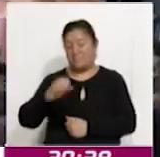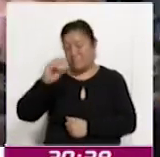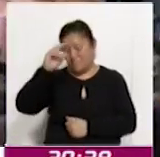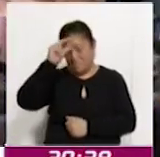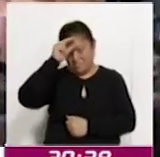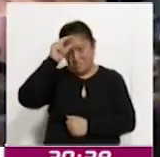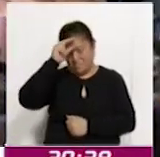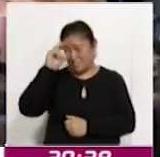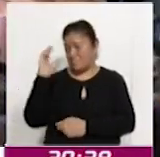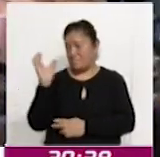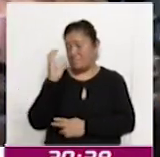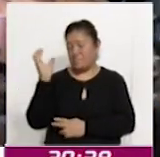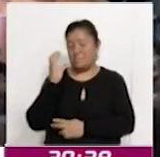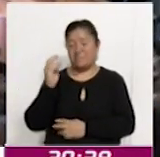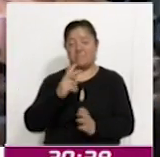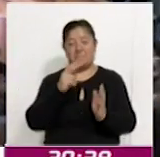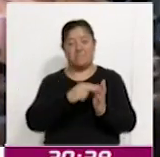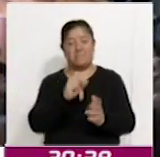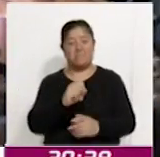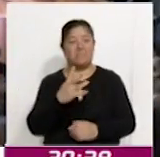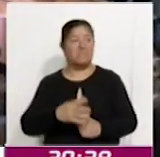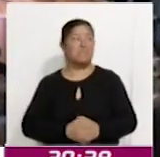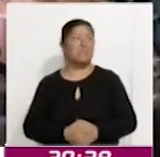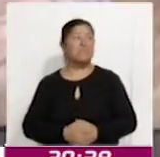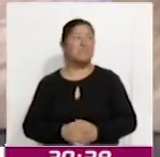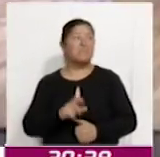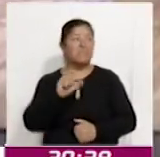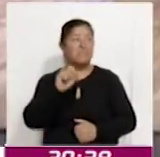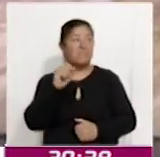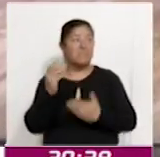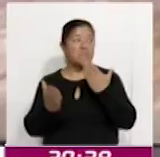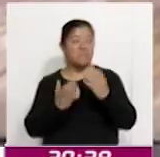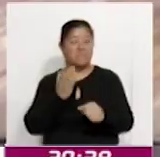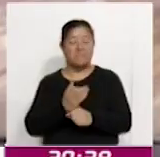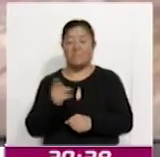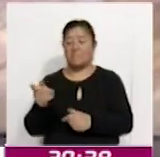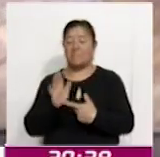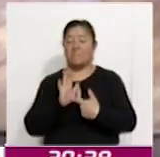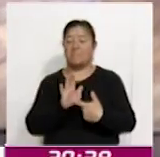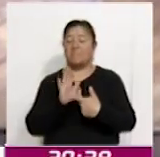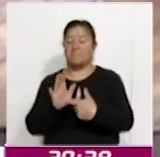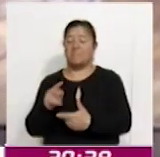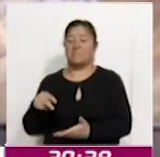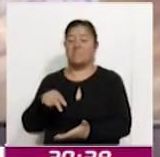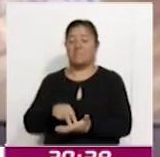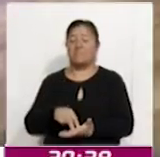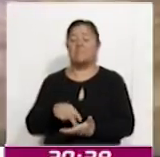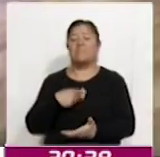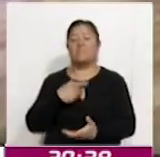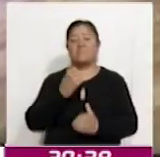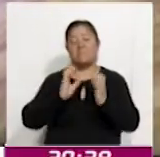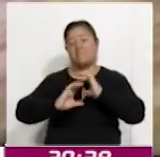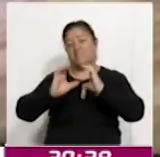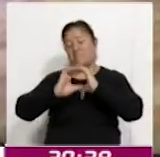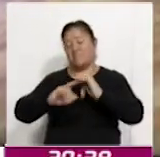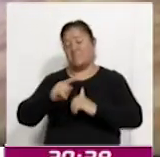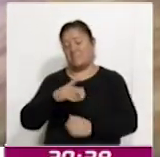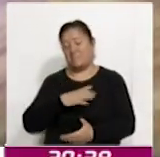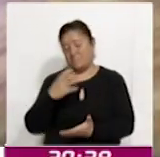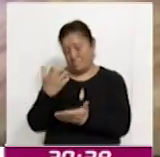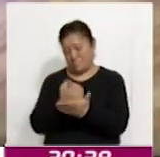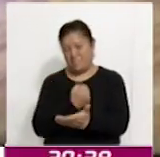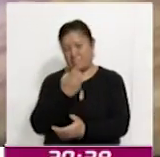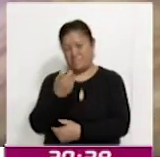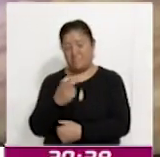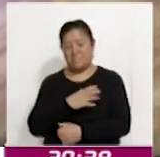2024, donde 20 talentosos estudiantes demostraron sus habilidades en el escenario para competir por un lugar en